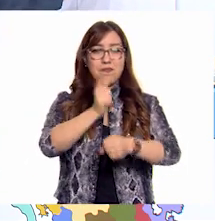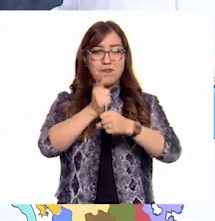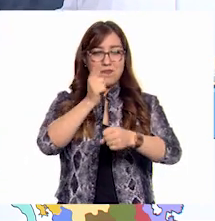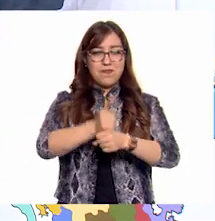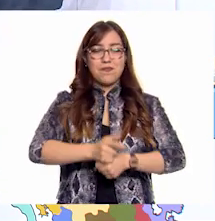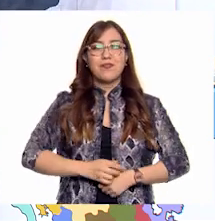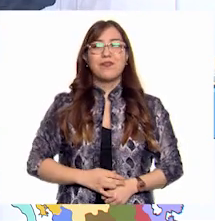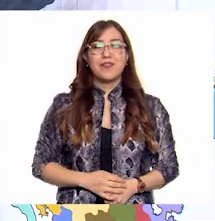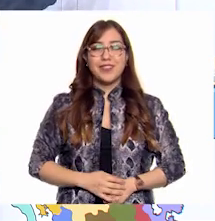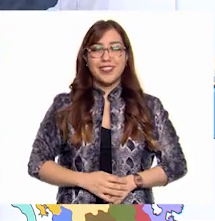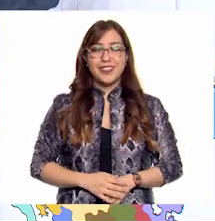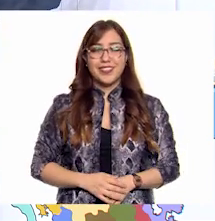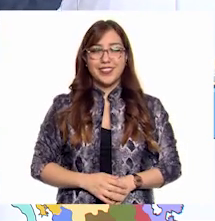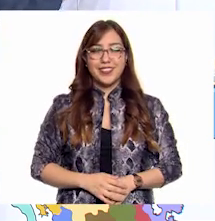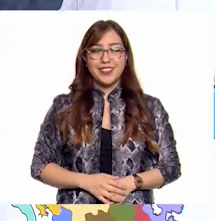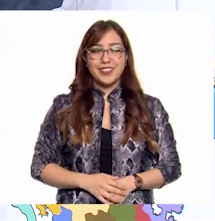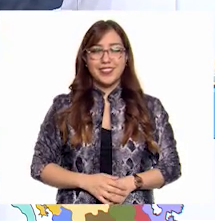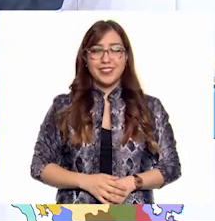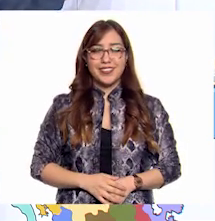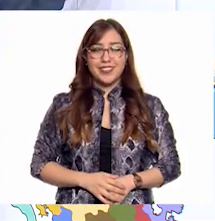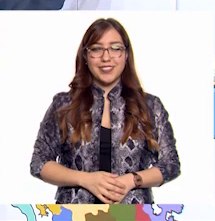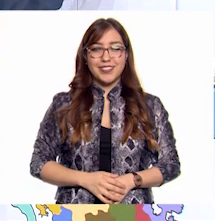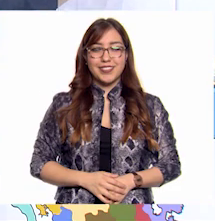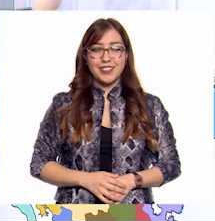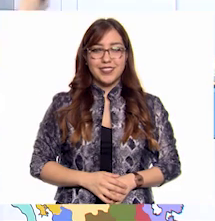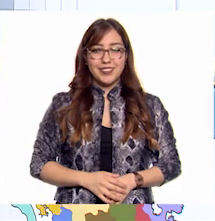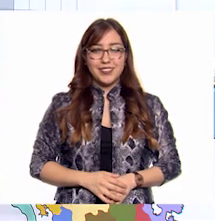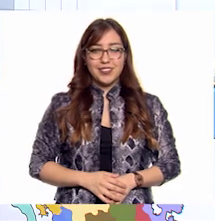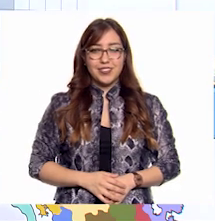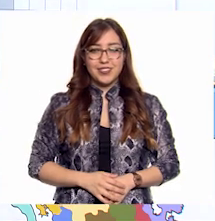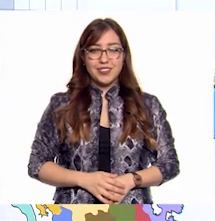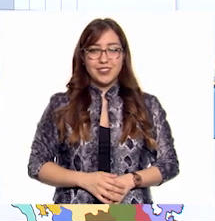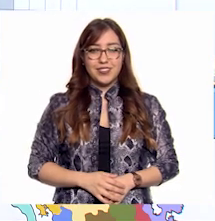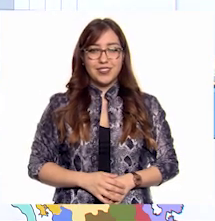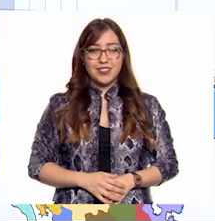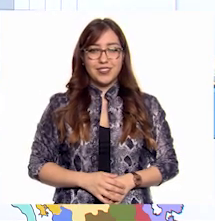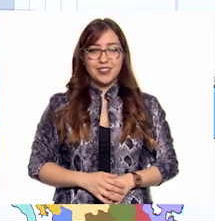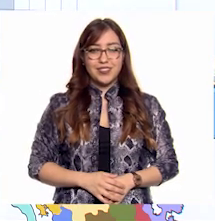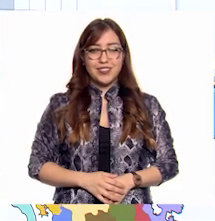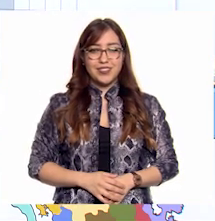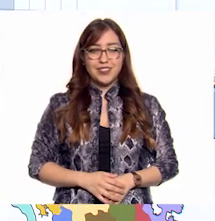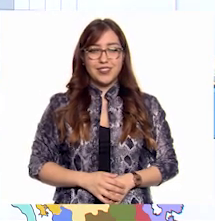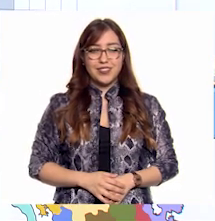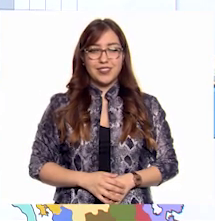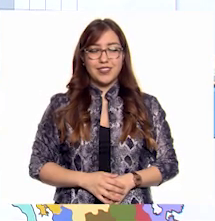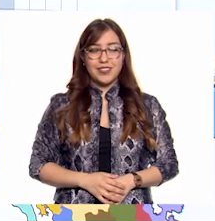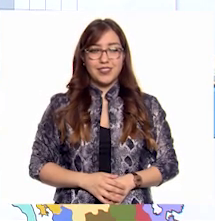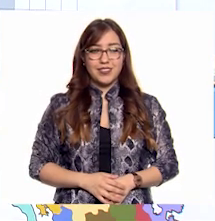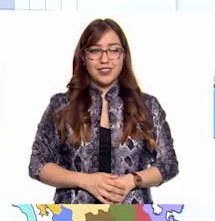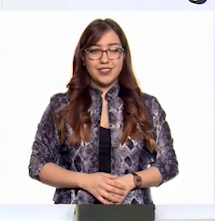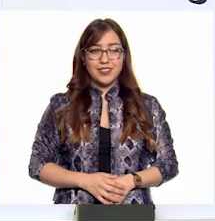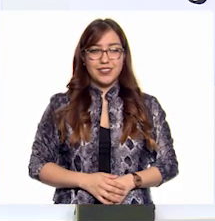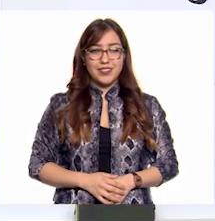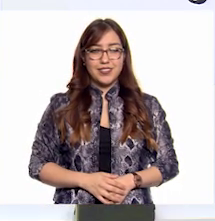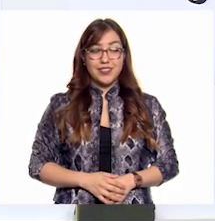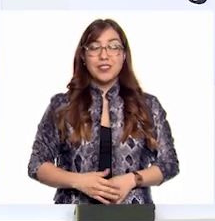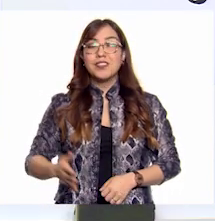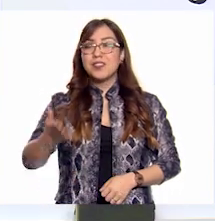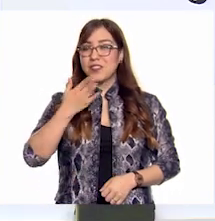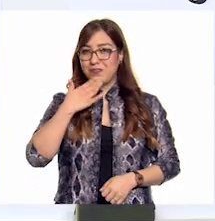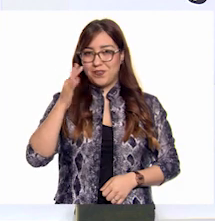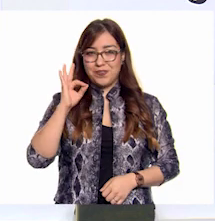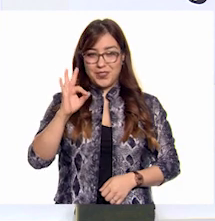¡Muy bien! cierto, Ale! ¡Muy bien! Tienes razón. Ok. ¡Mmm! ¡Mmm! ¡Mmm! Muy bien.